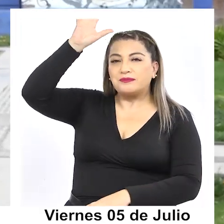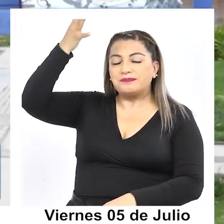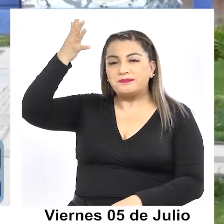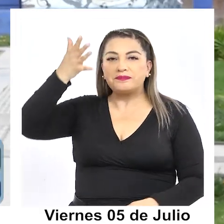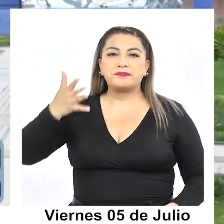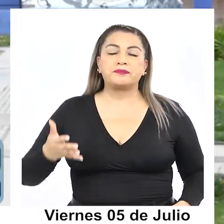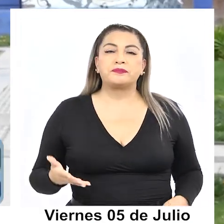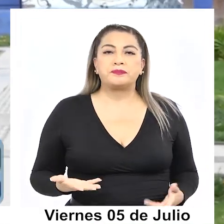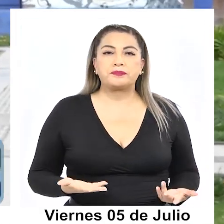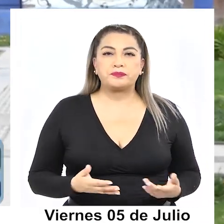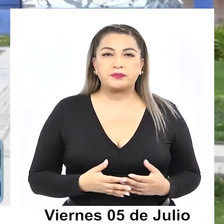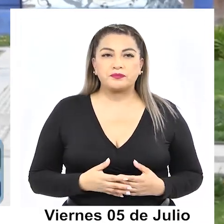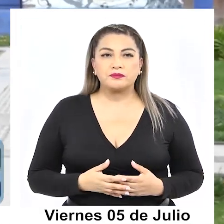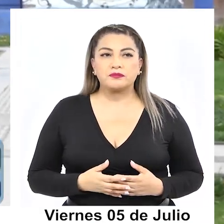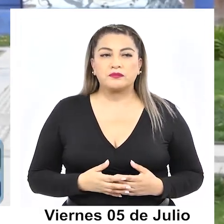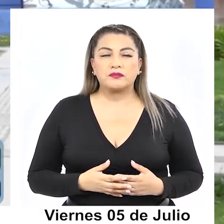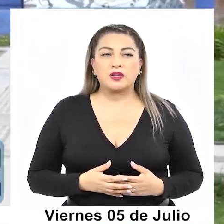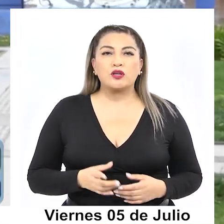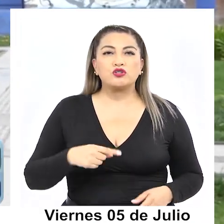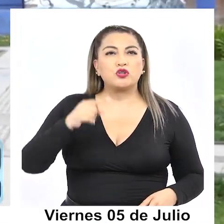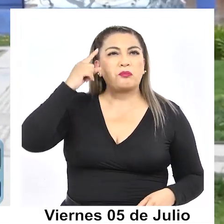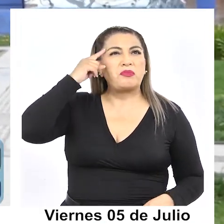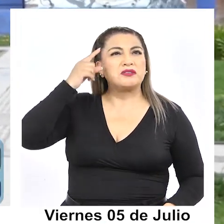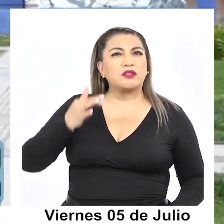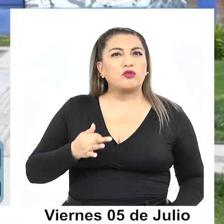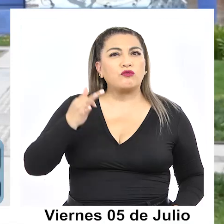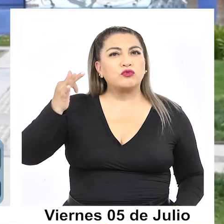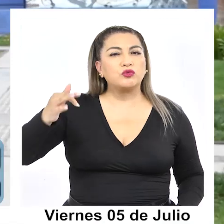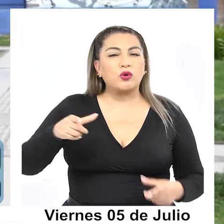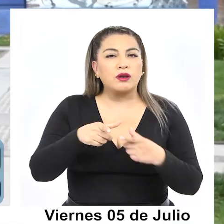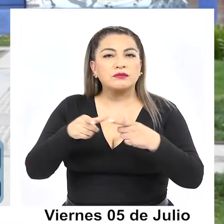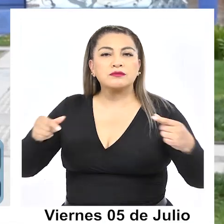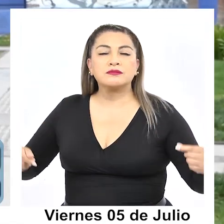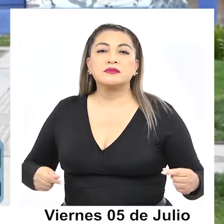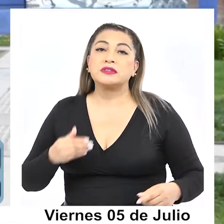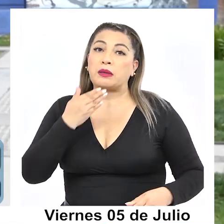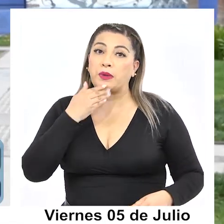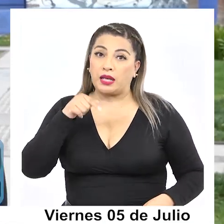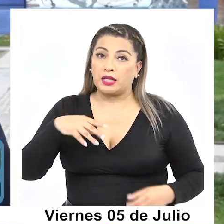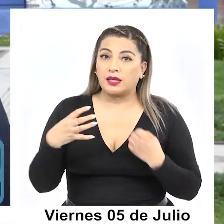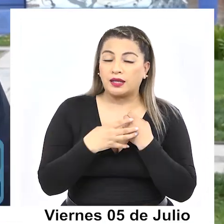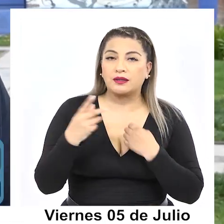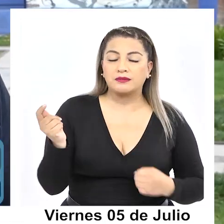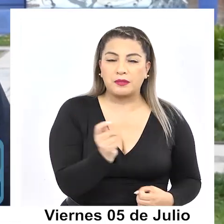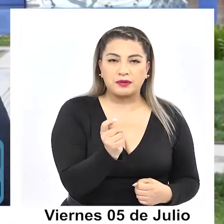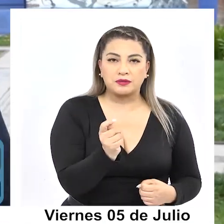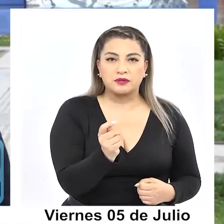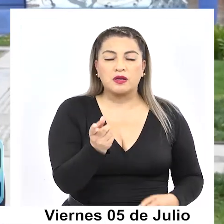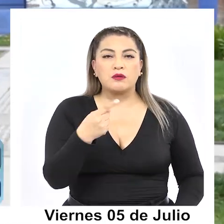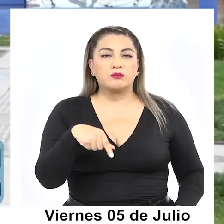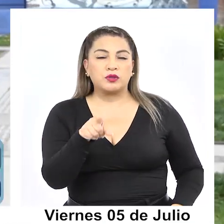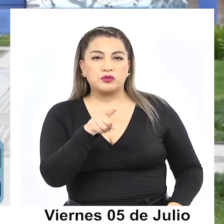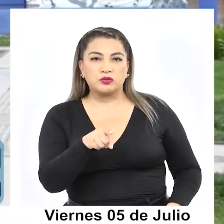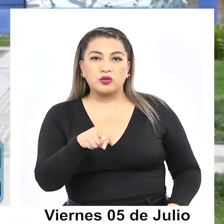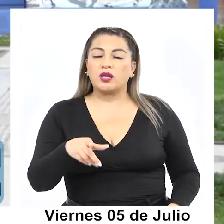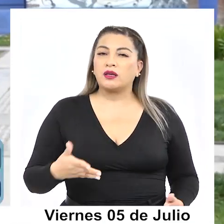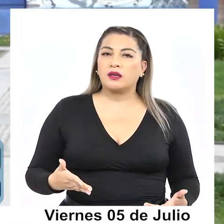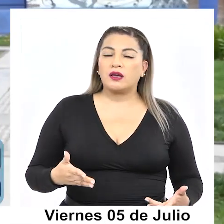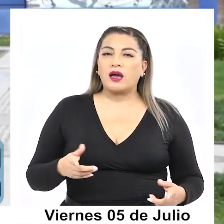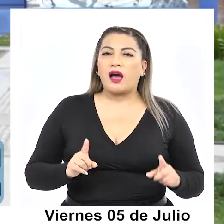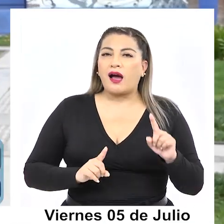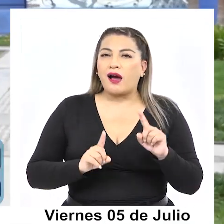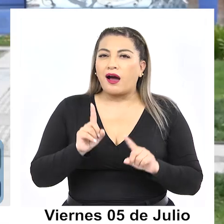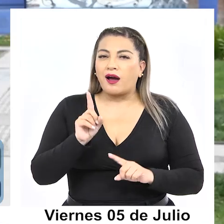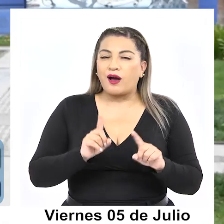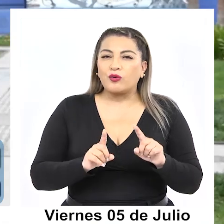tanto un poco proyectando lo que ocurre a nivel nacional en el ámbito regional para que podamos, a partir de eso, generar